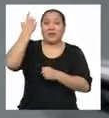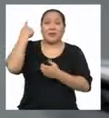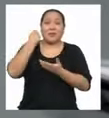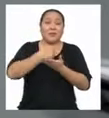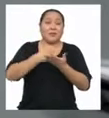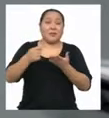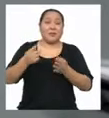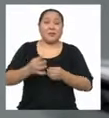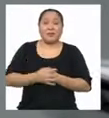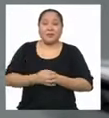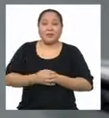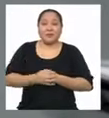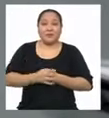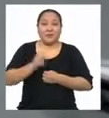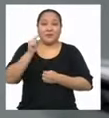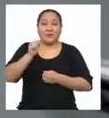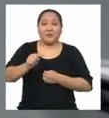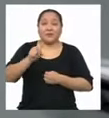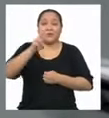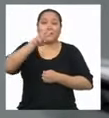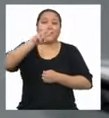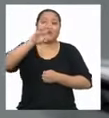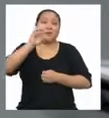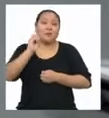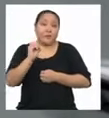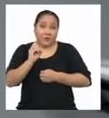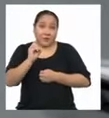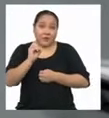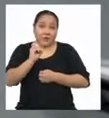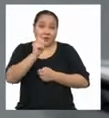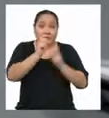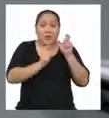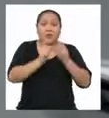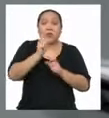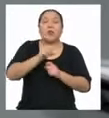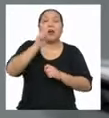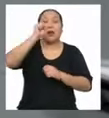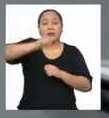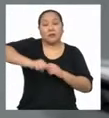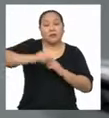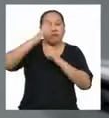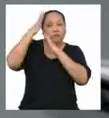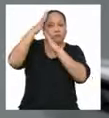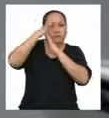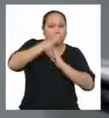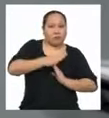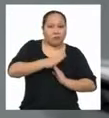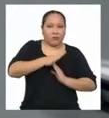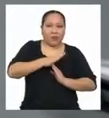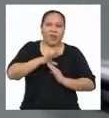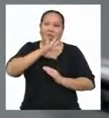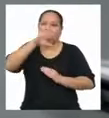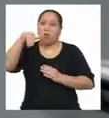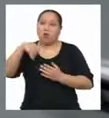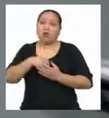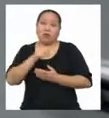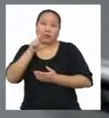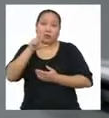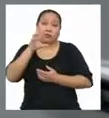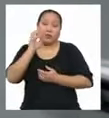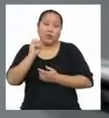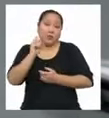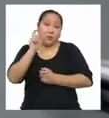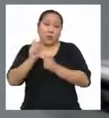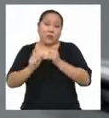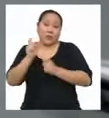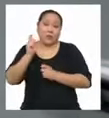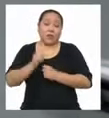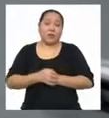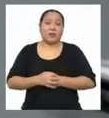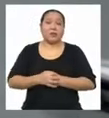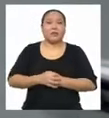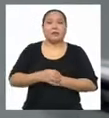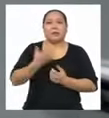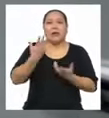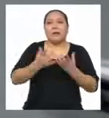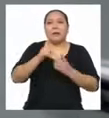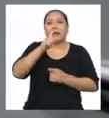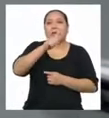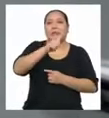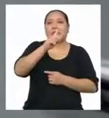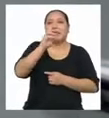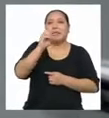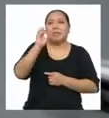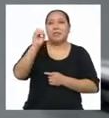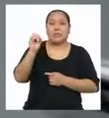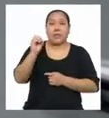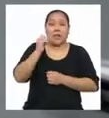pasada, eran 20 de 30 los que afirmaban haber sido discriminados Quizás 100 años atrás